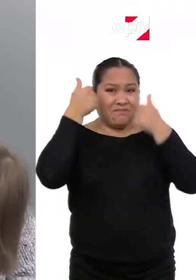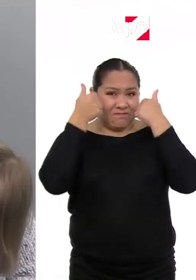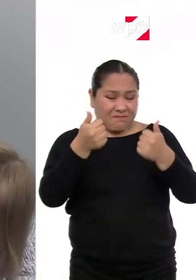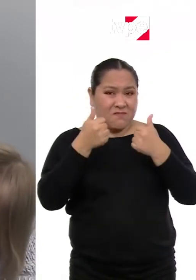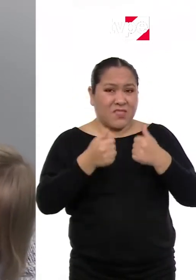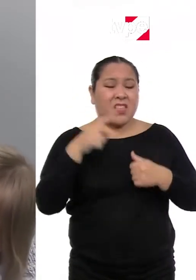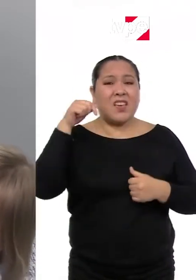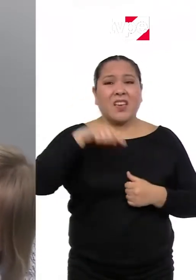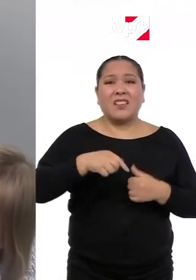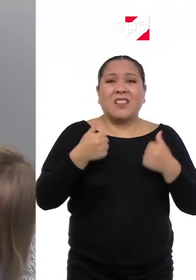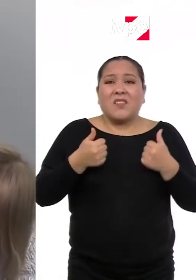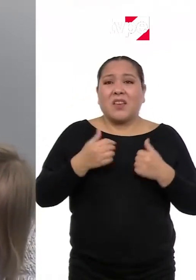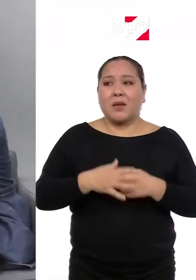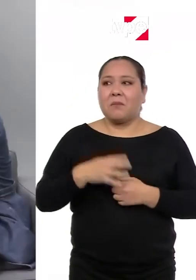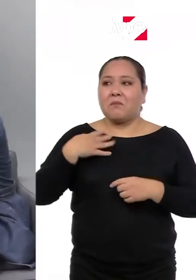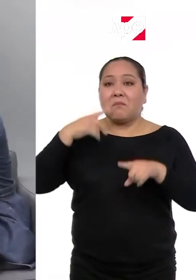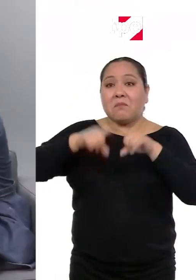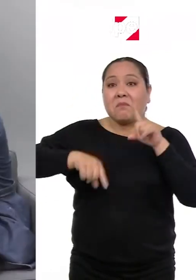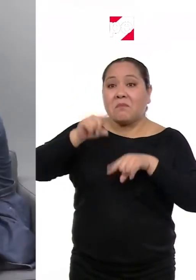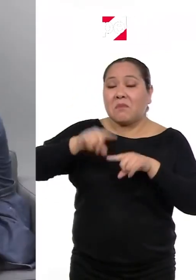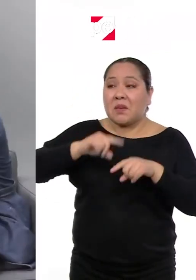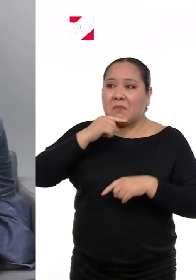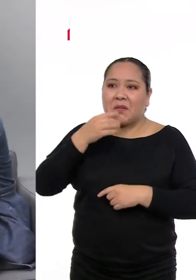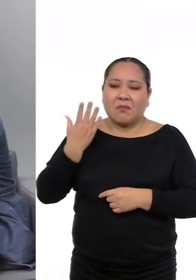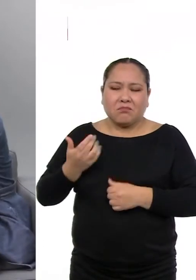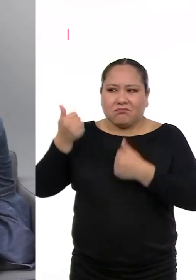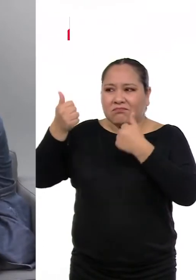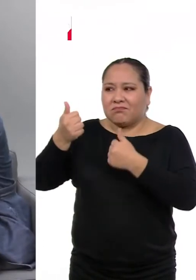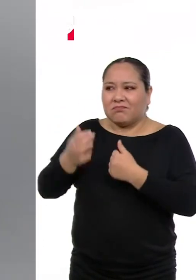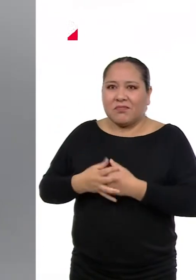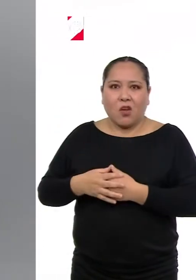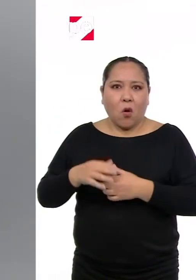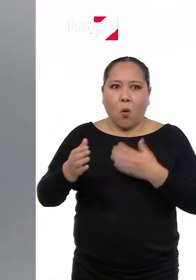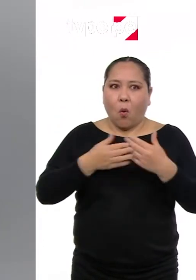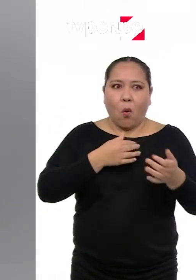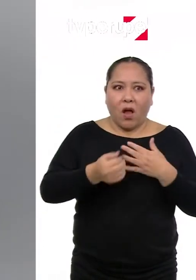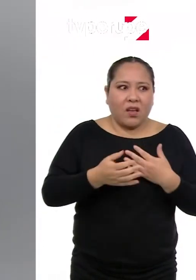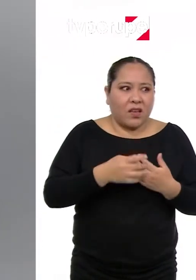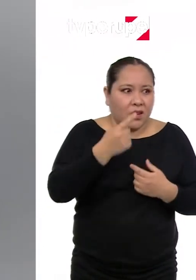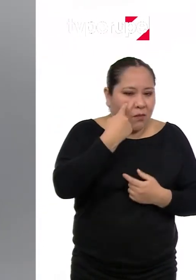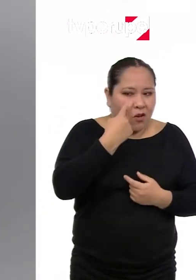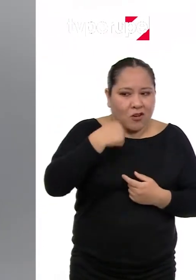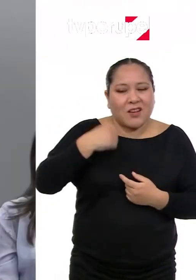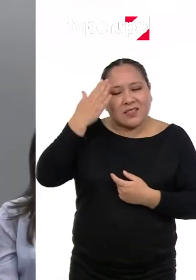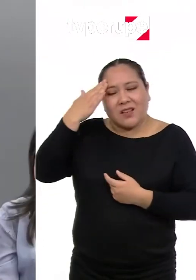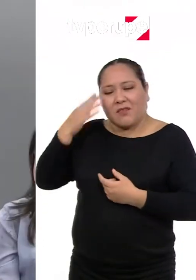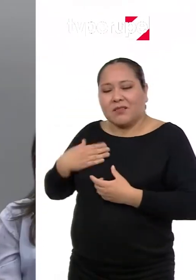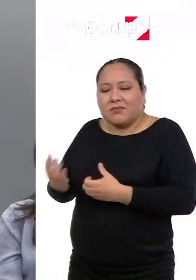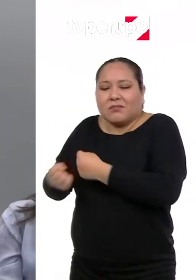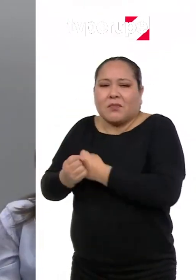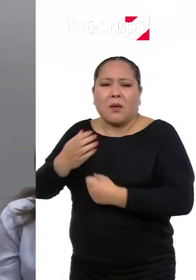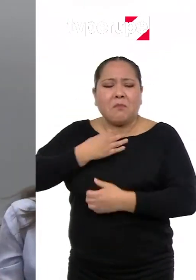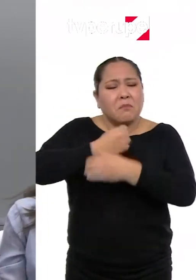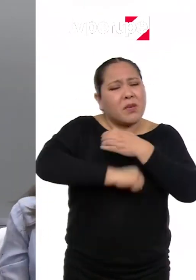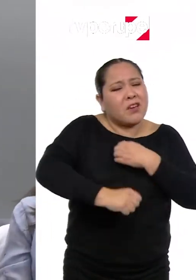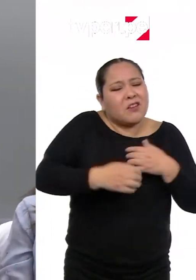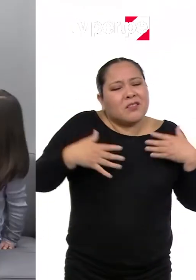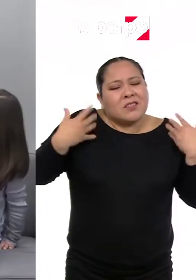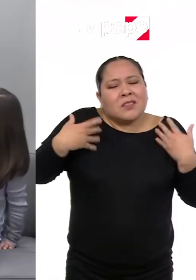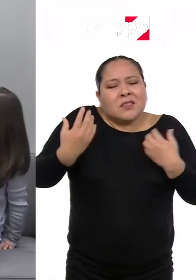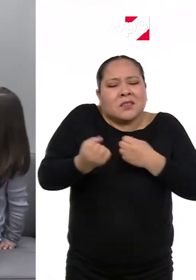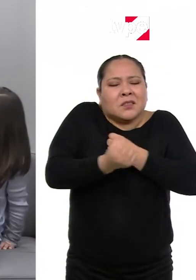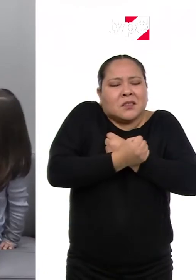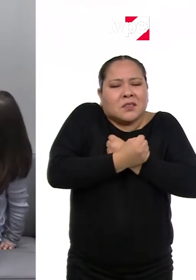estás haciendo bien y que merece la pena, ¿no? Mi prima es todo para mí. sea, que cualquiera que me conozca lo sabe. Mi hijo es alegría.